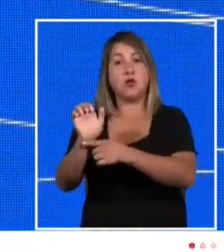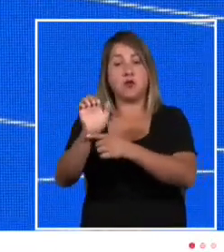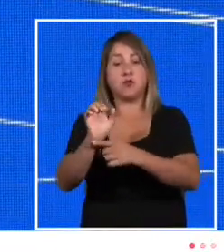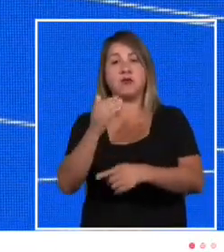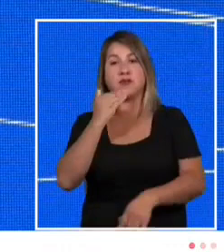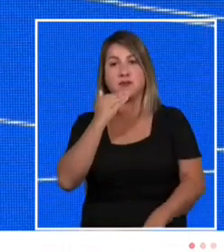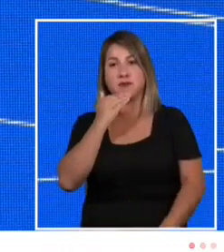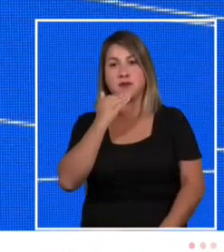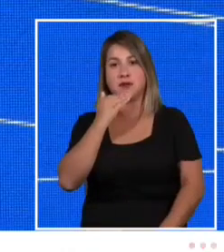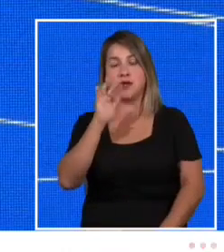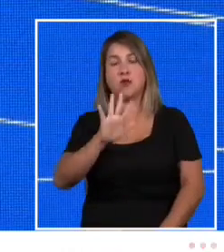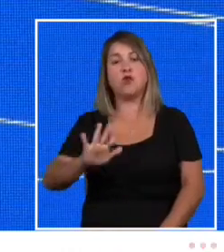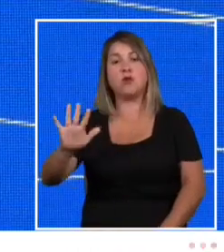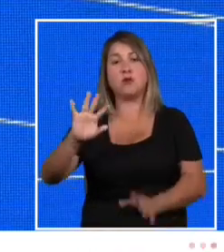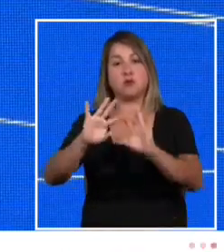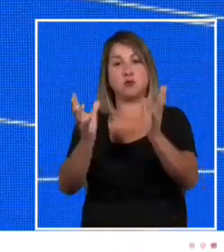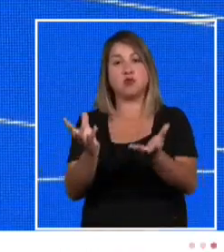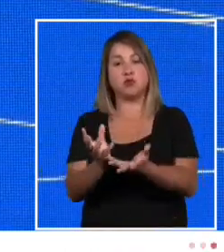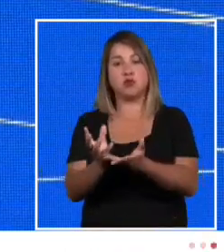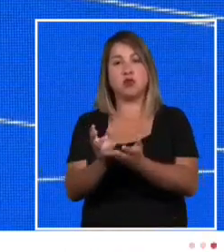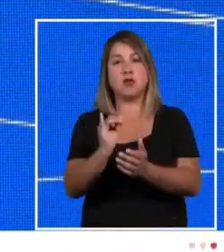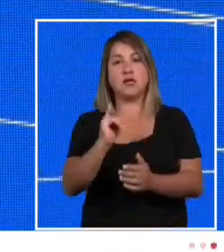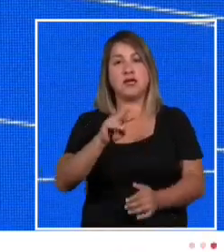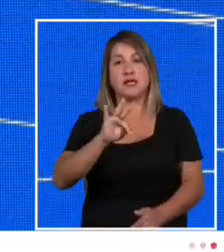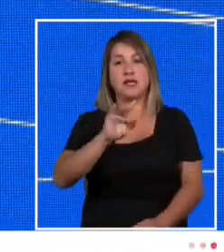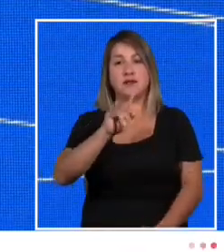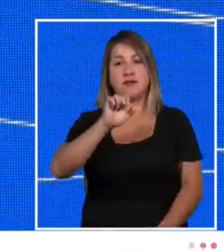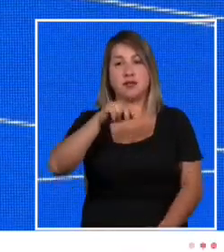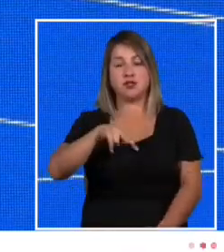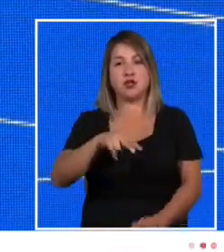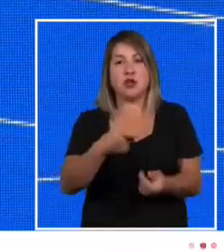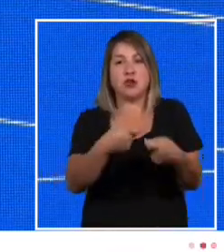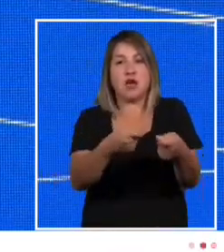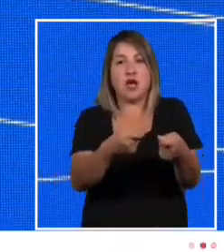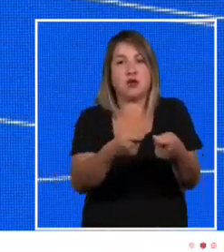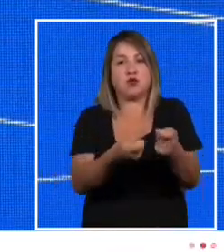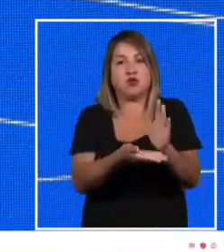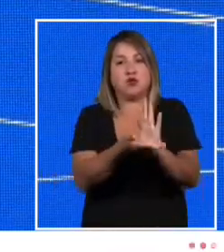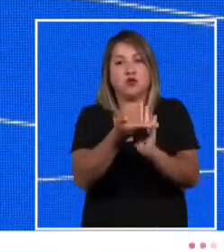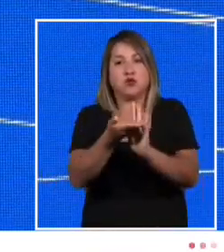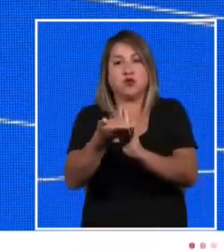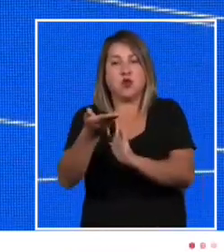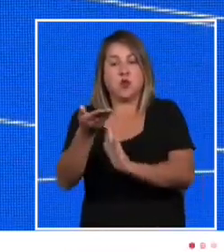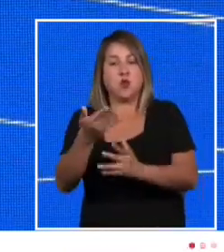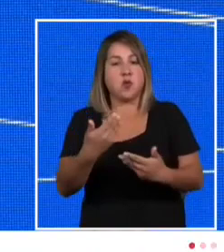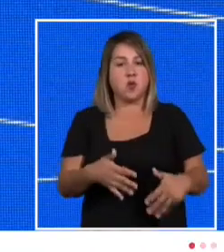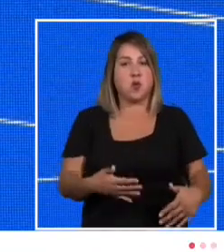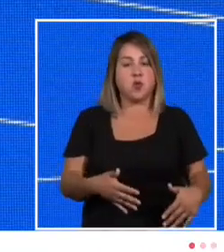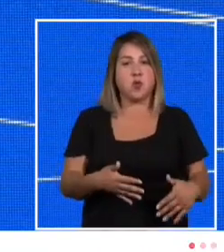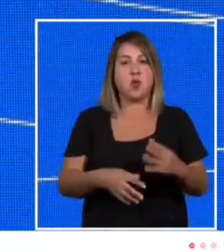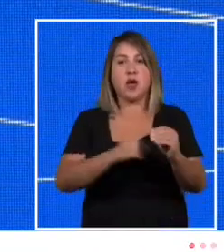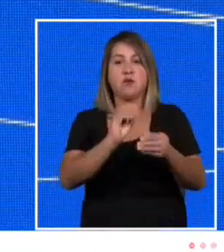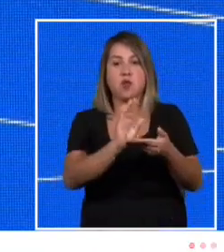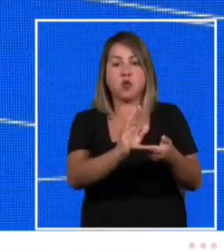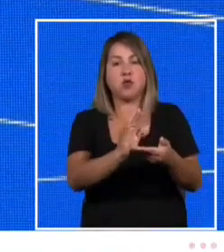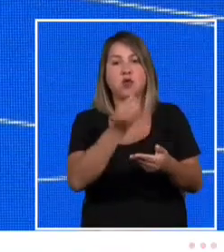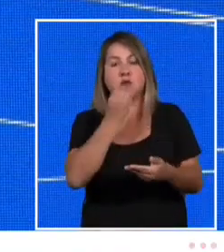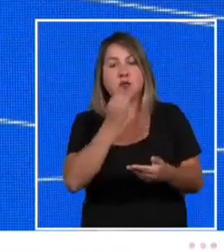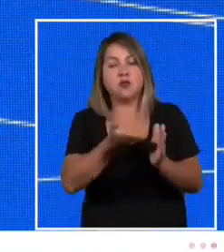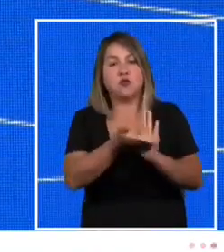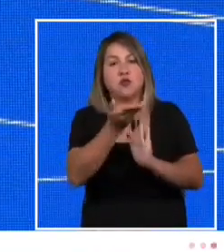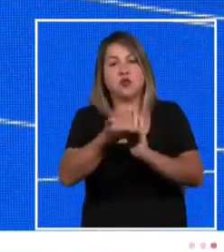comenzaba ya en ese momento a mostrar sus garras y se temía lo peor